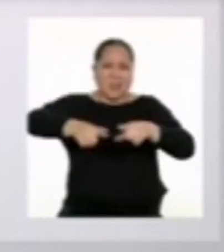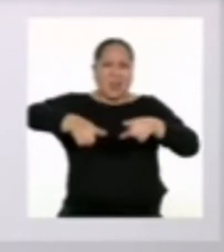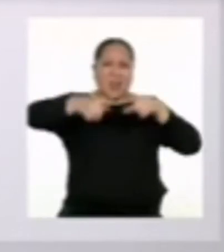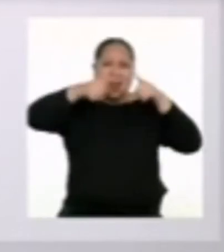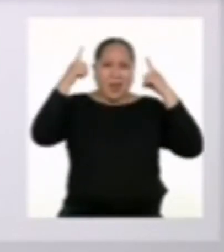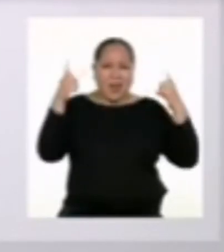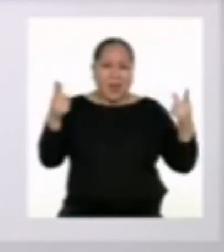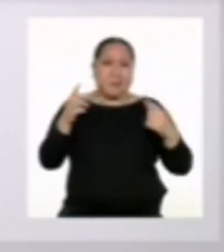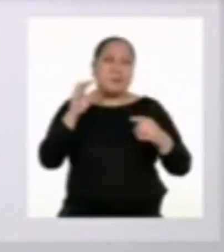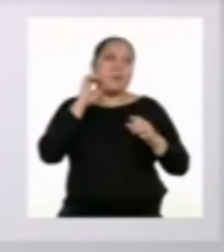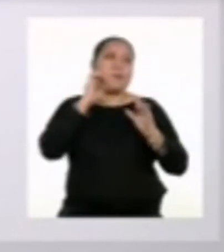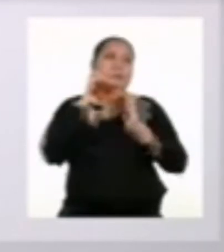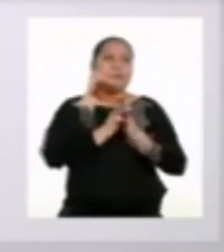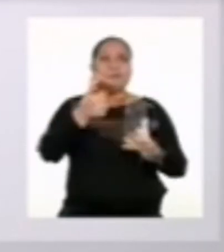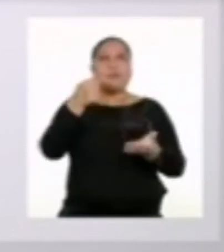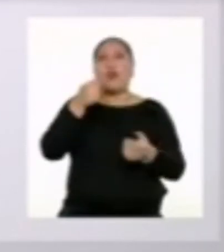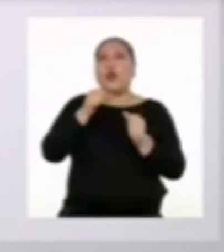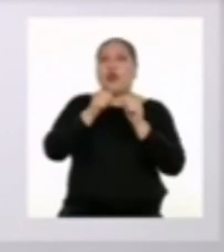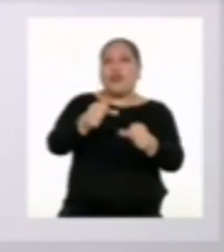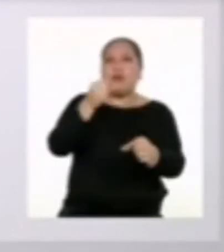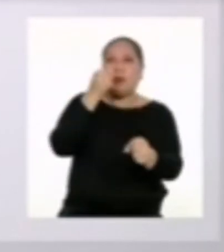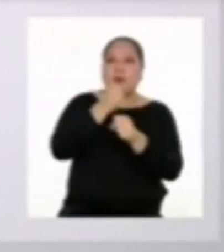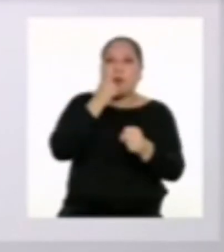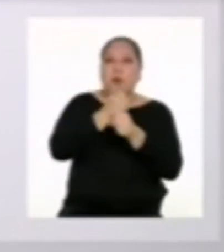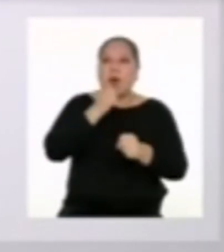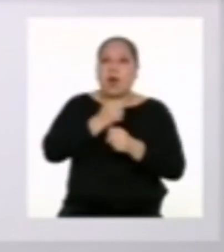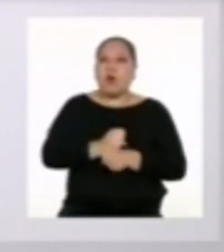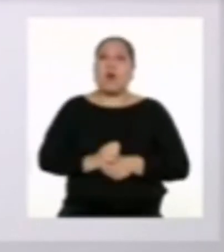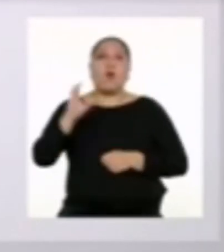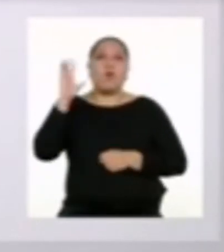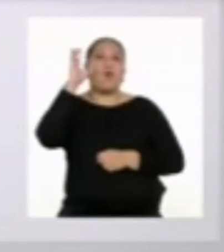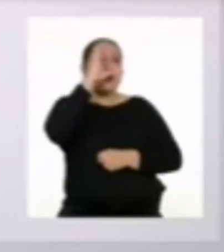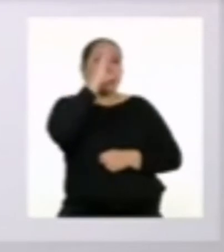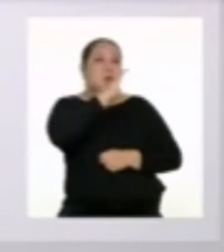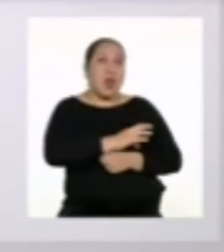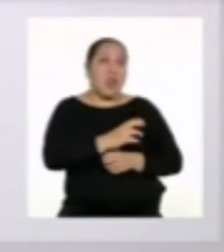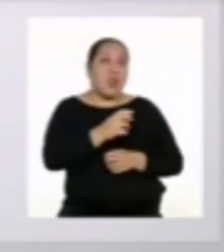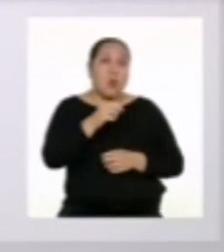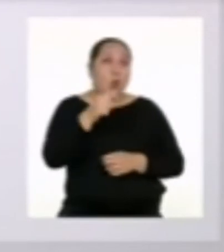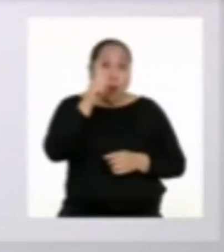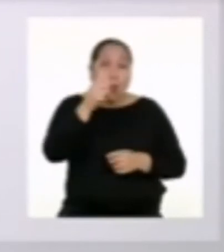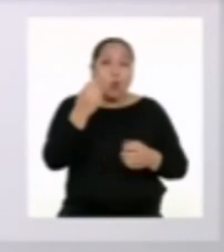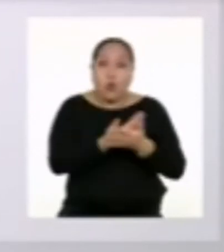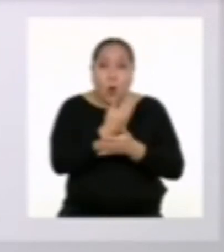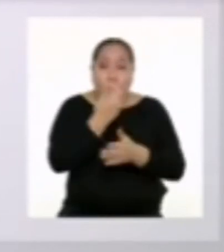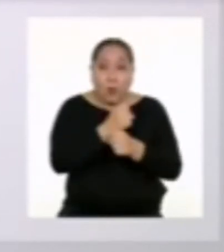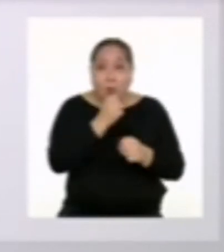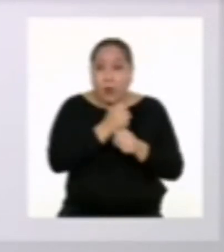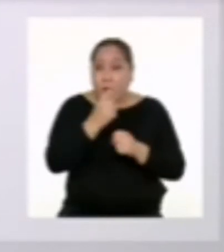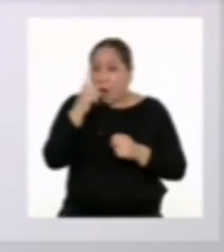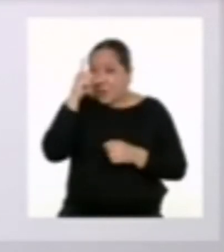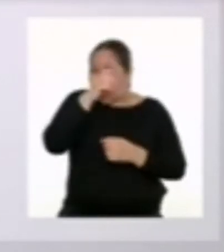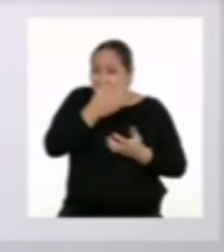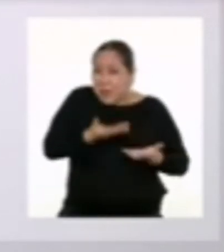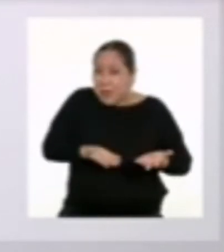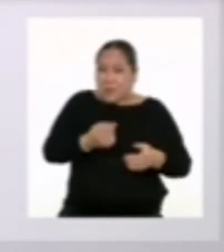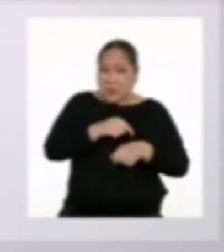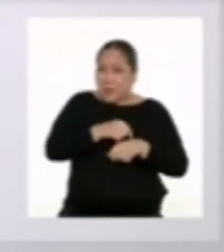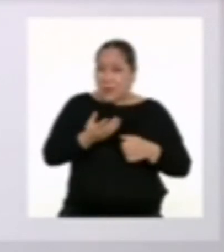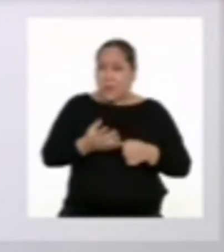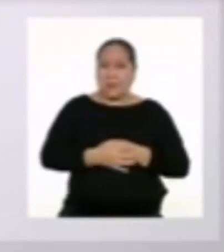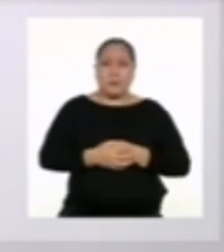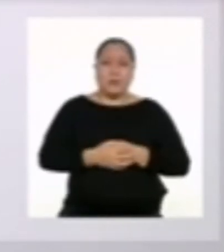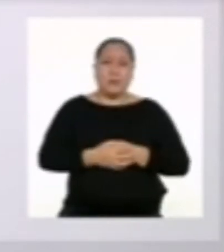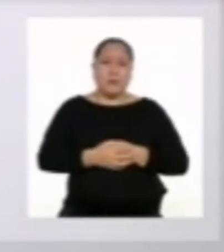grandes. Cómo mantener el trabajo o buscar alguno en estos tiempos difíciles. Y en muchos